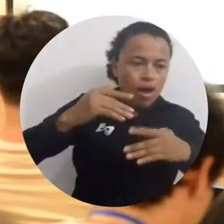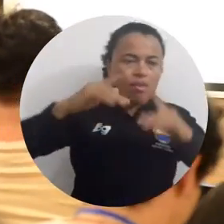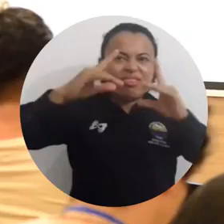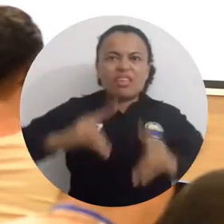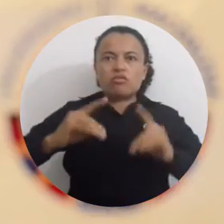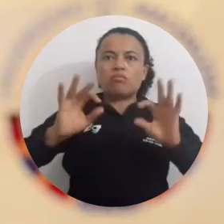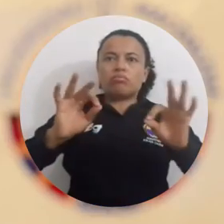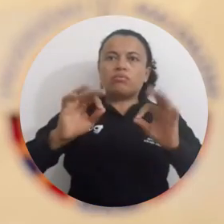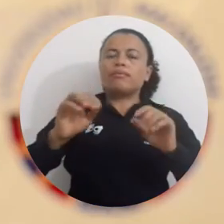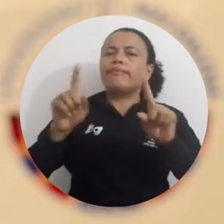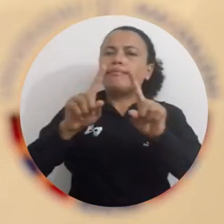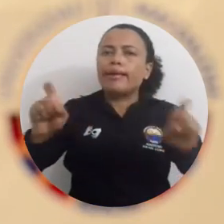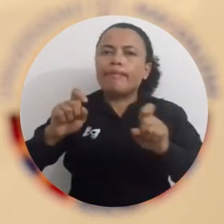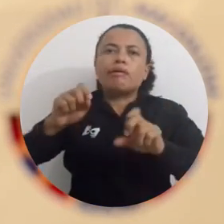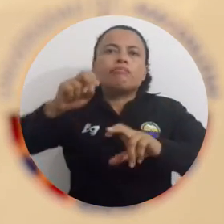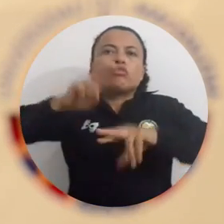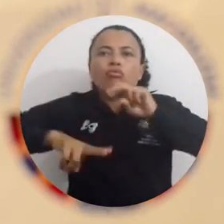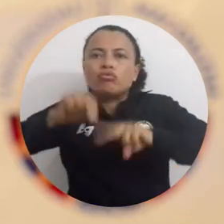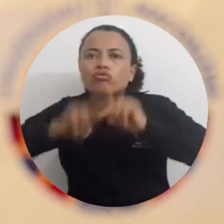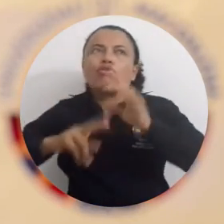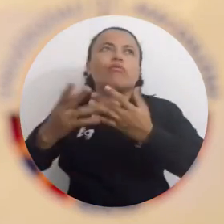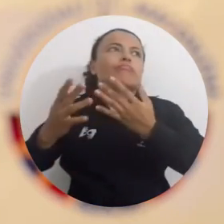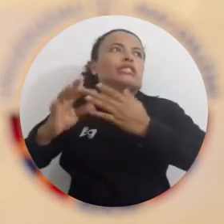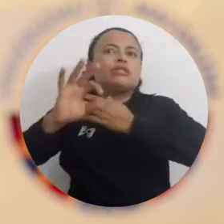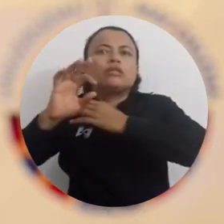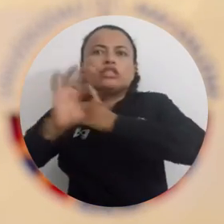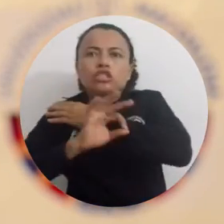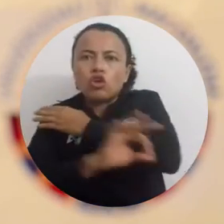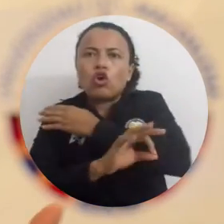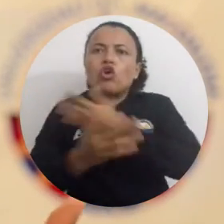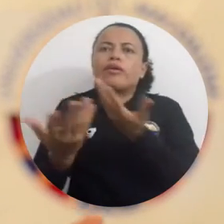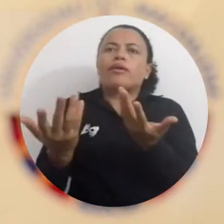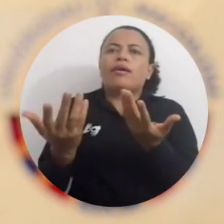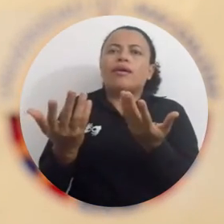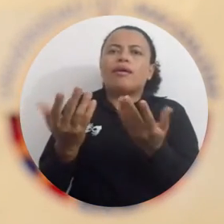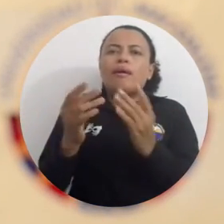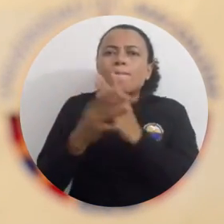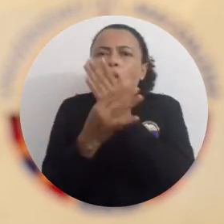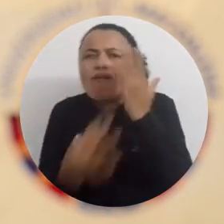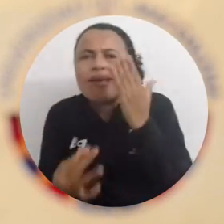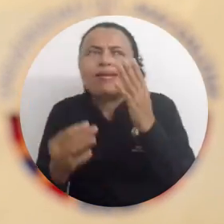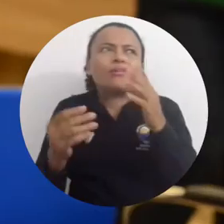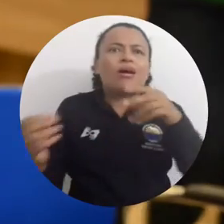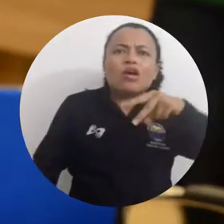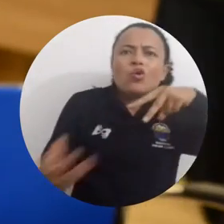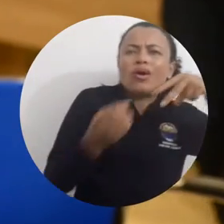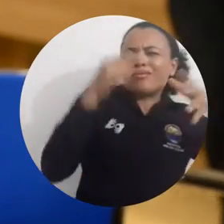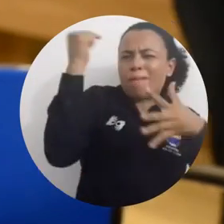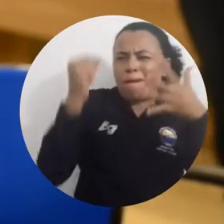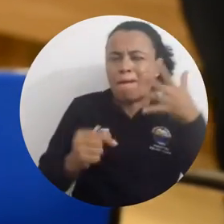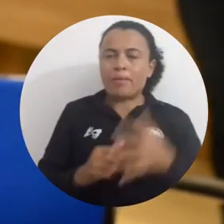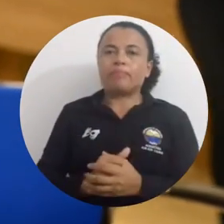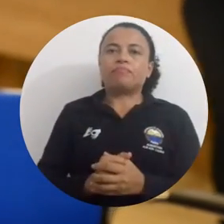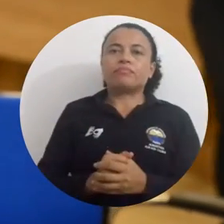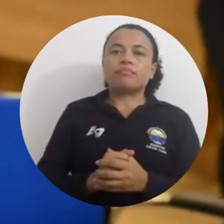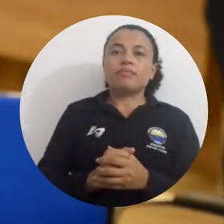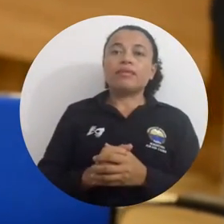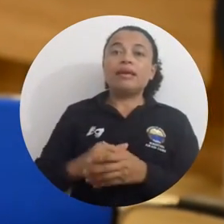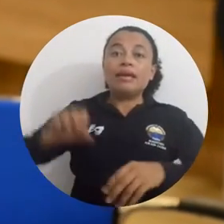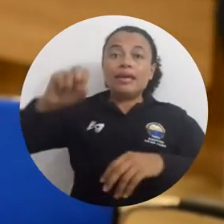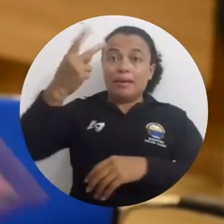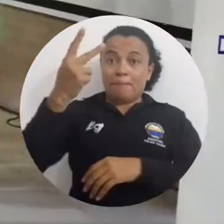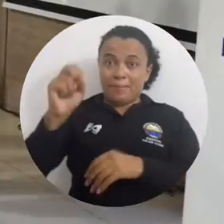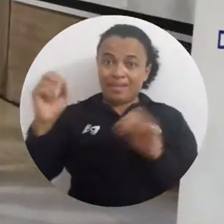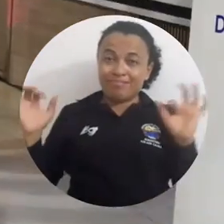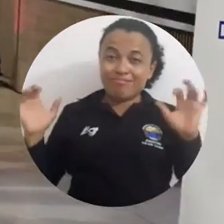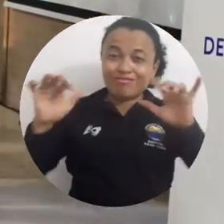desarrollan modelos en construcción, en psicología, para estudiar la pobreza, la educación. El XX Congreso de Dinámica